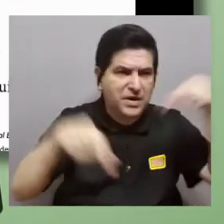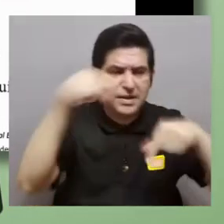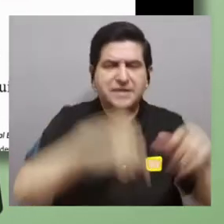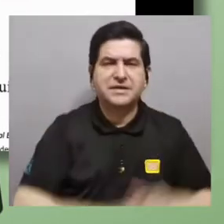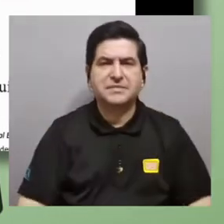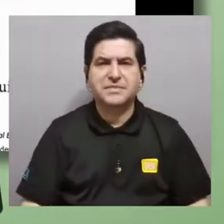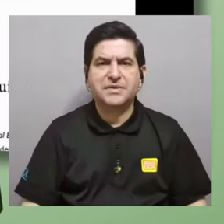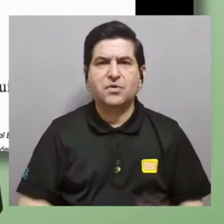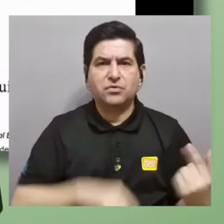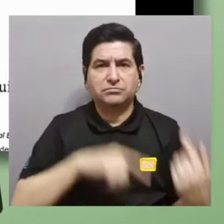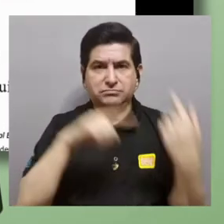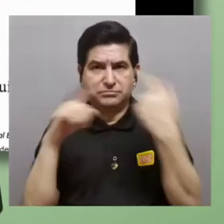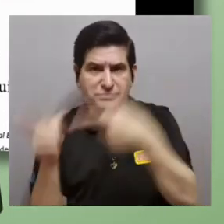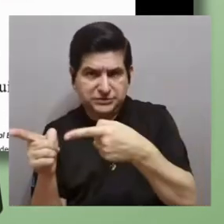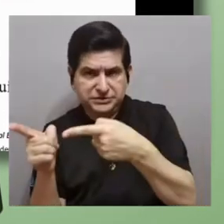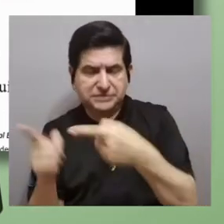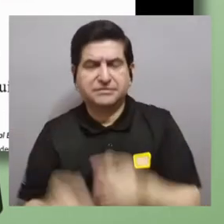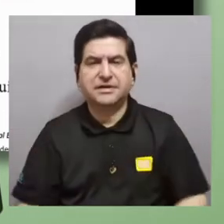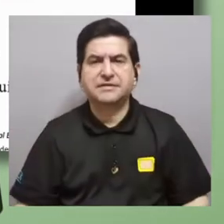químico